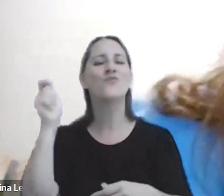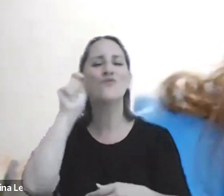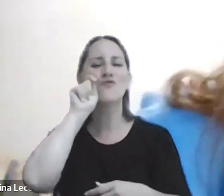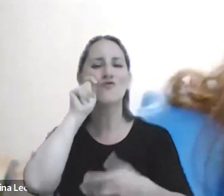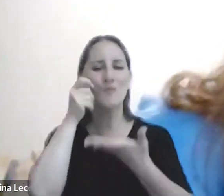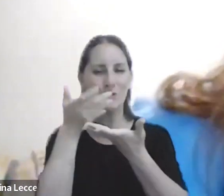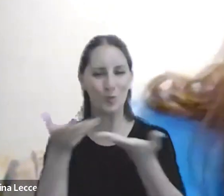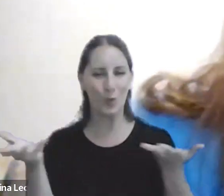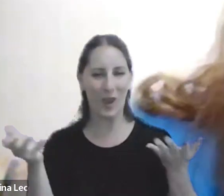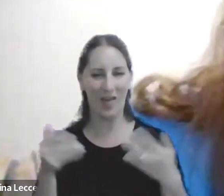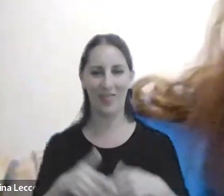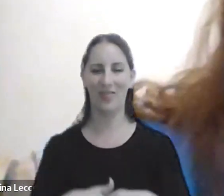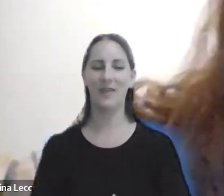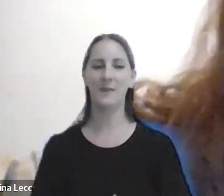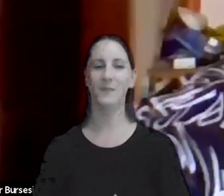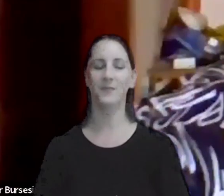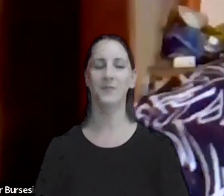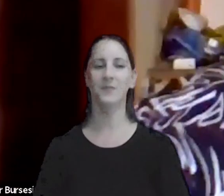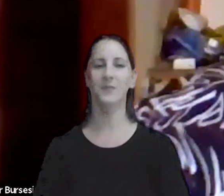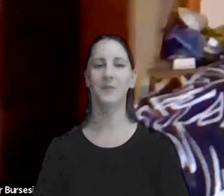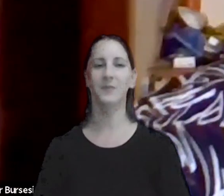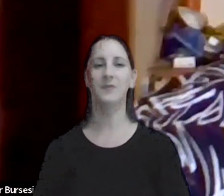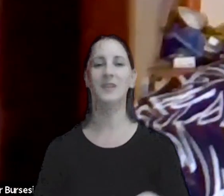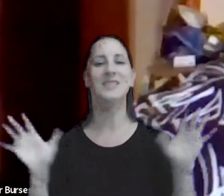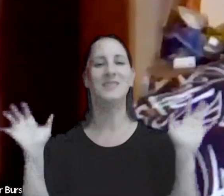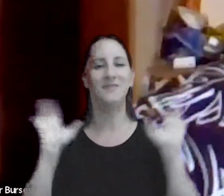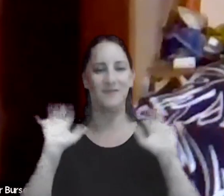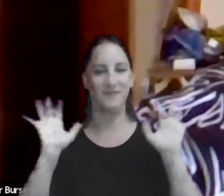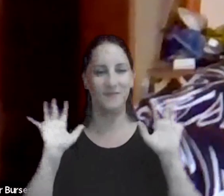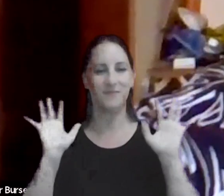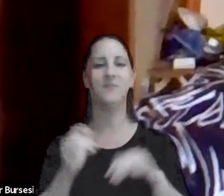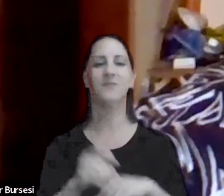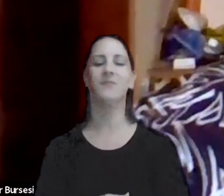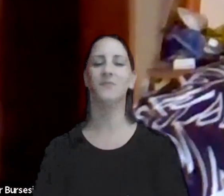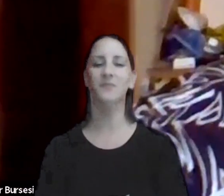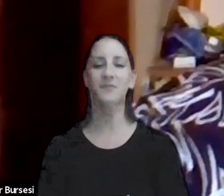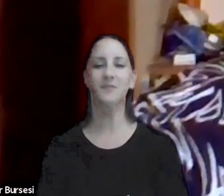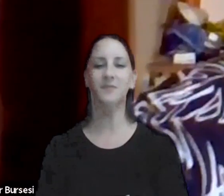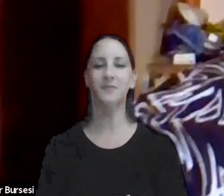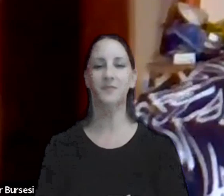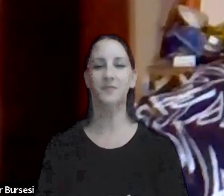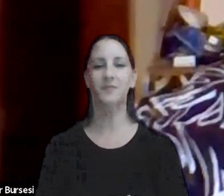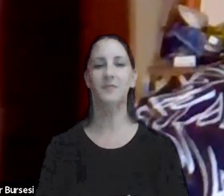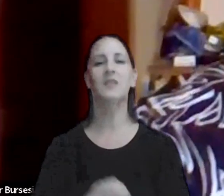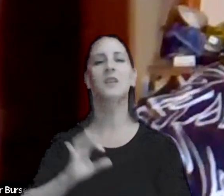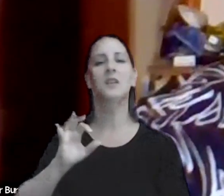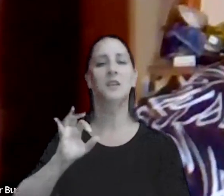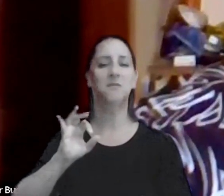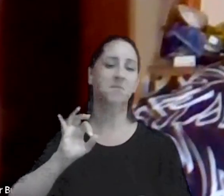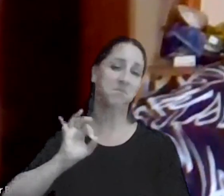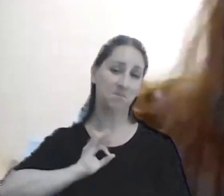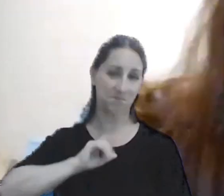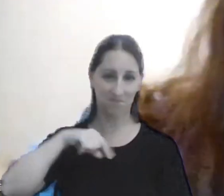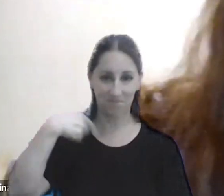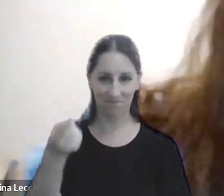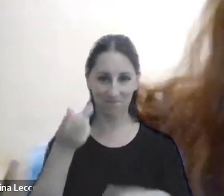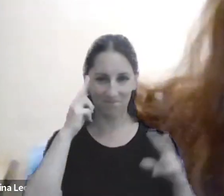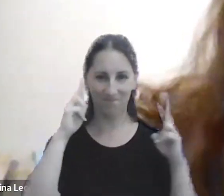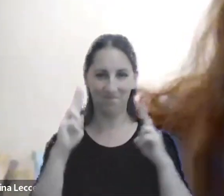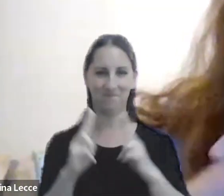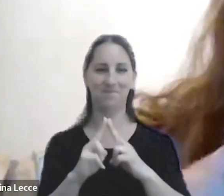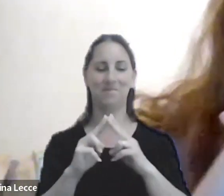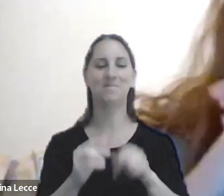también saludos nuevamente y nos vamos a ver próximamente Dios quiera